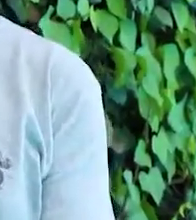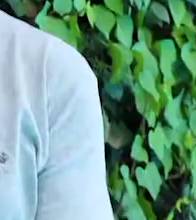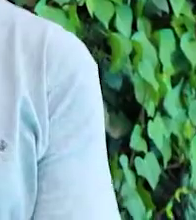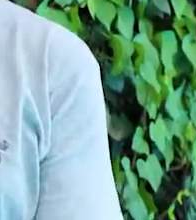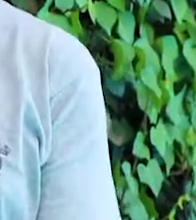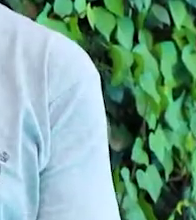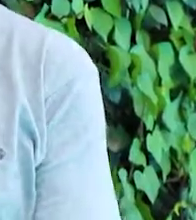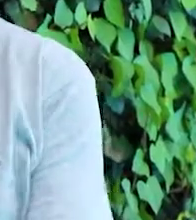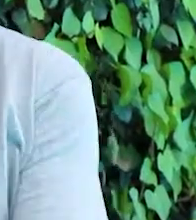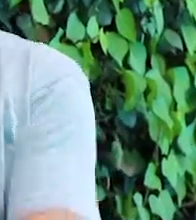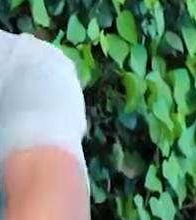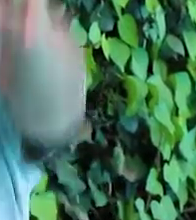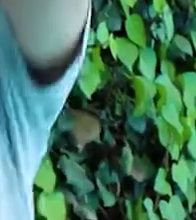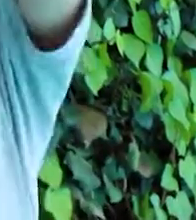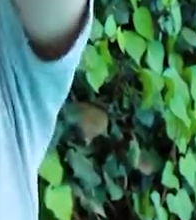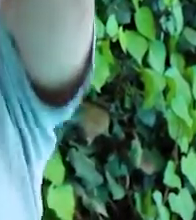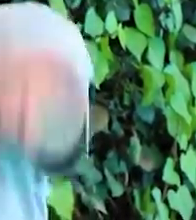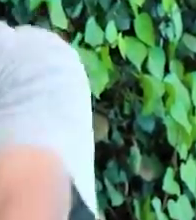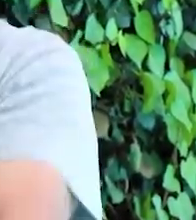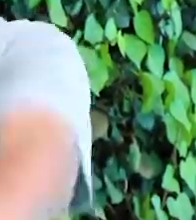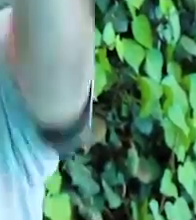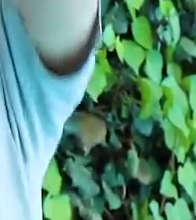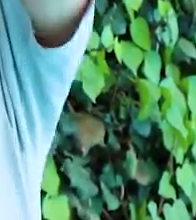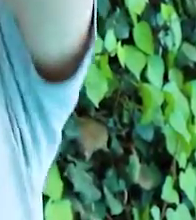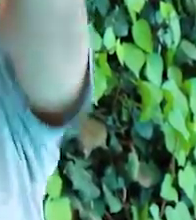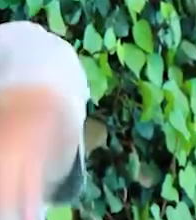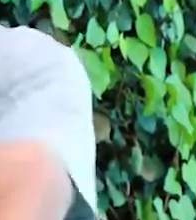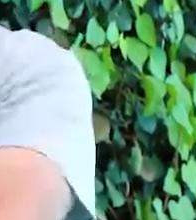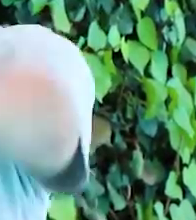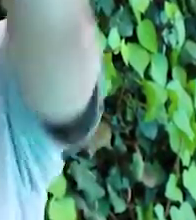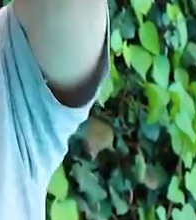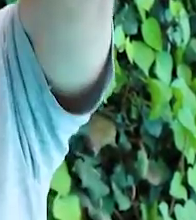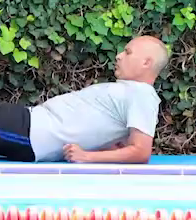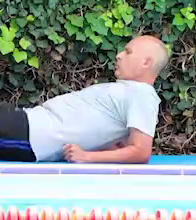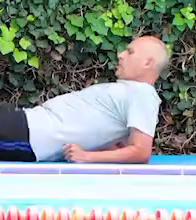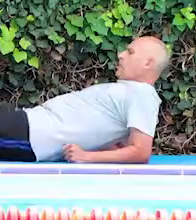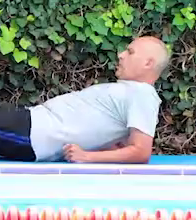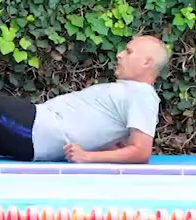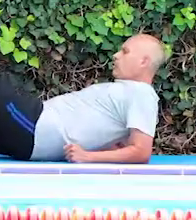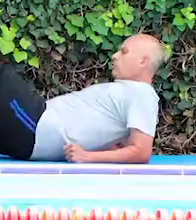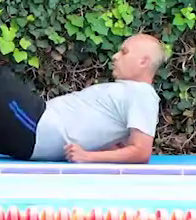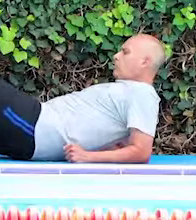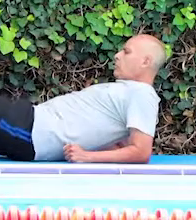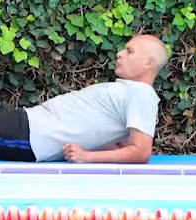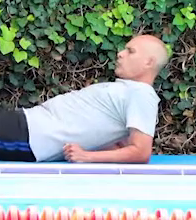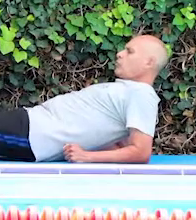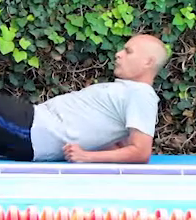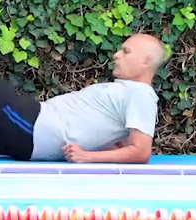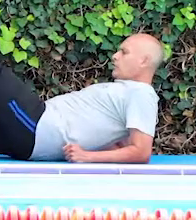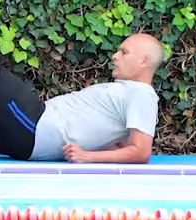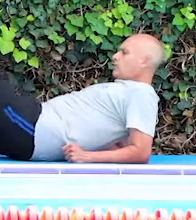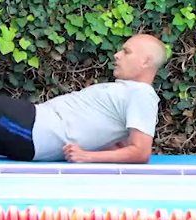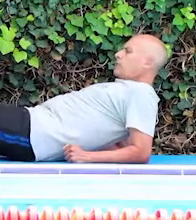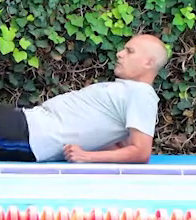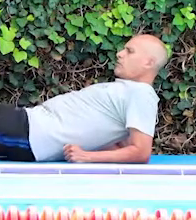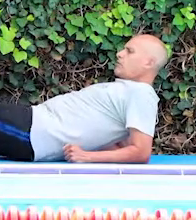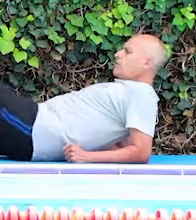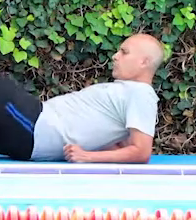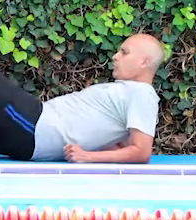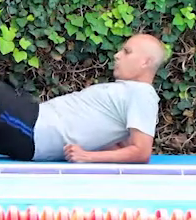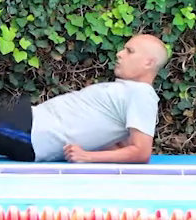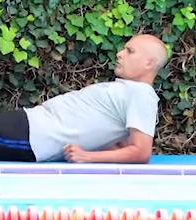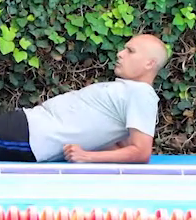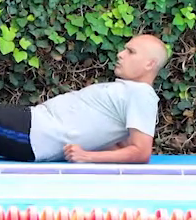y después 10 veces la otra pierna. Una, dos, tres,